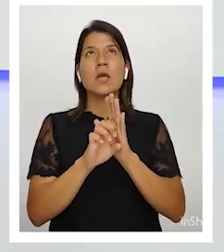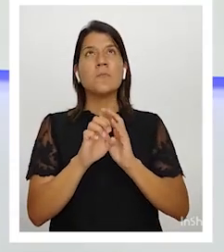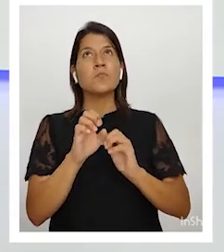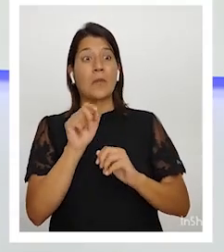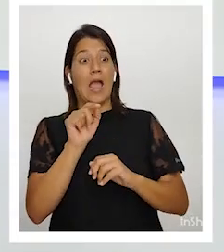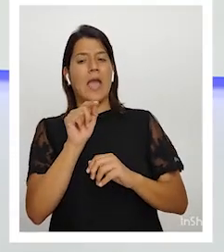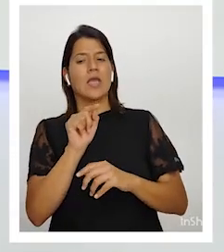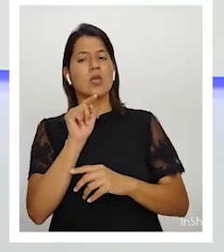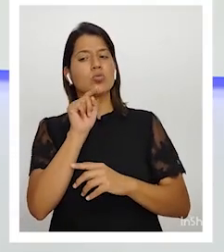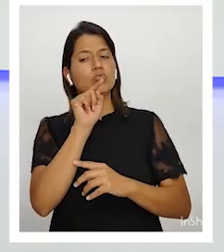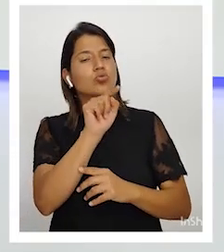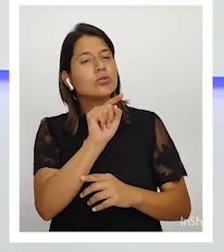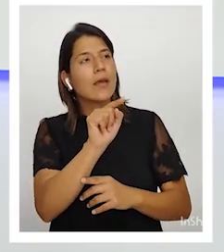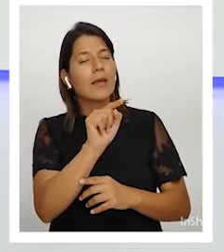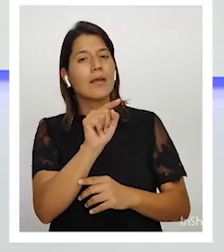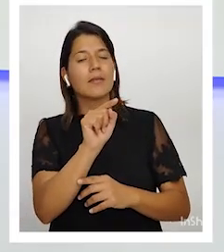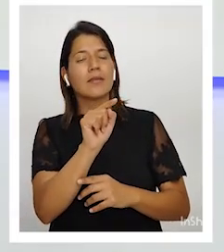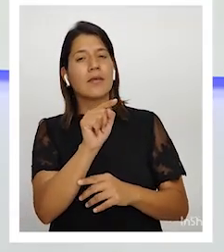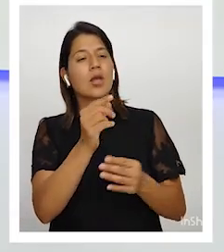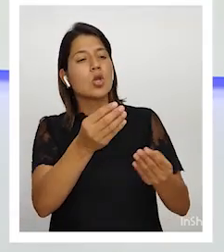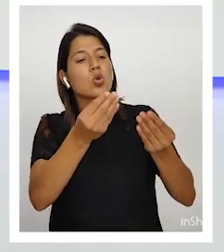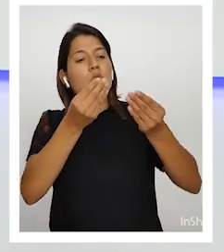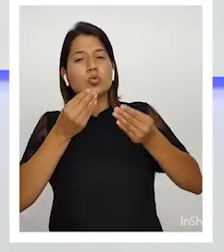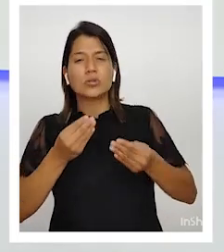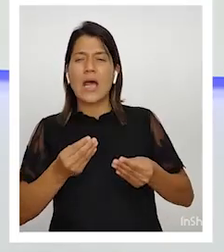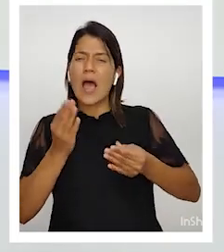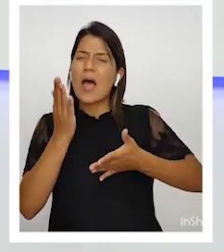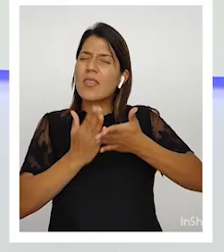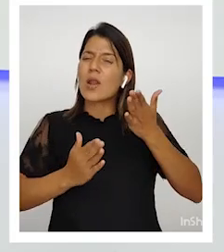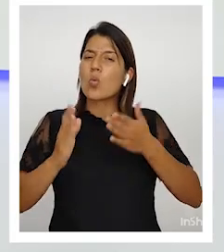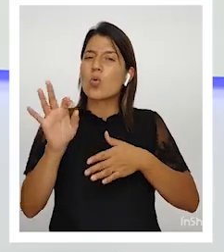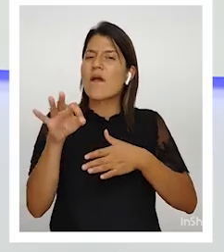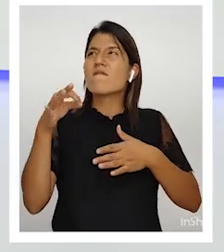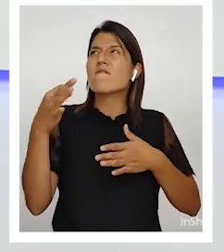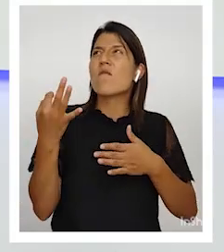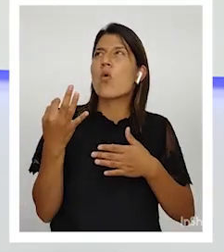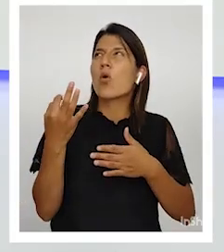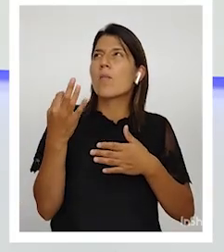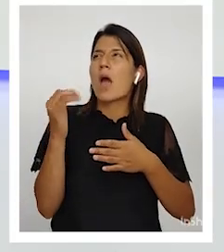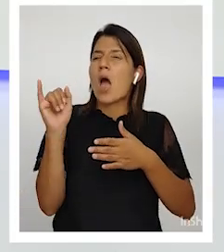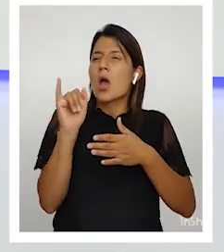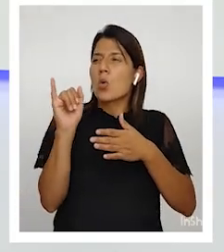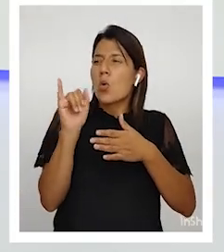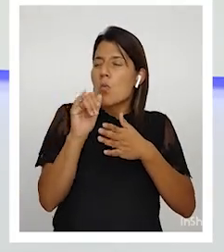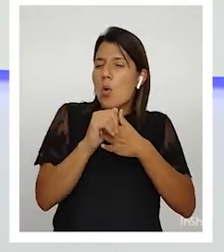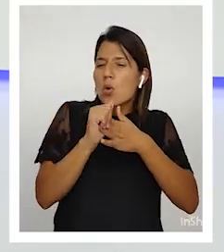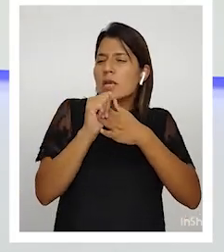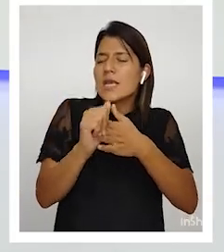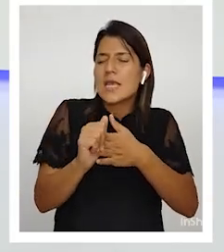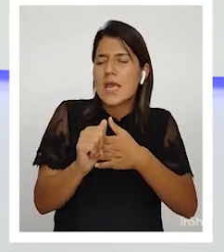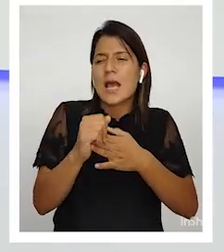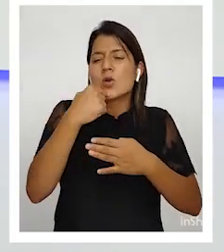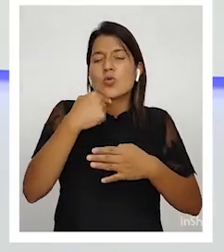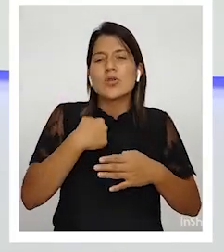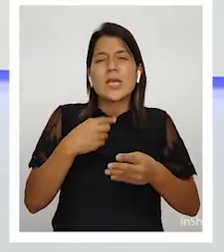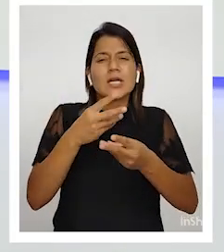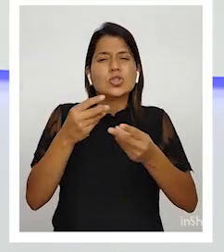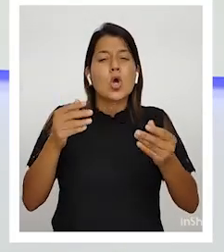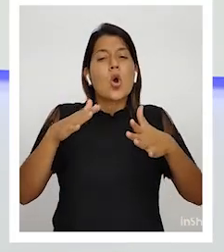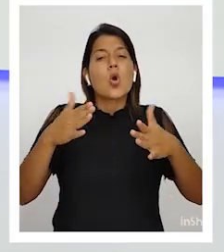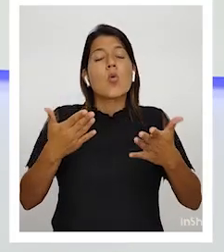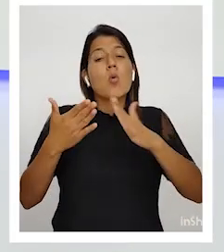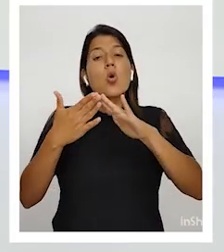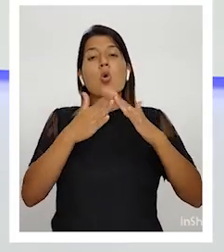nos da, de algún modo, la luz o soluciones de cómo las comunidades pueden ir